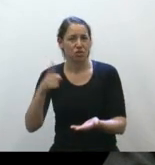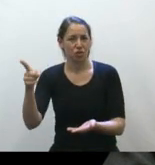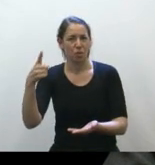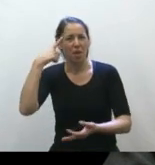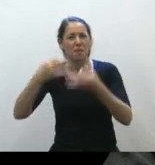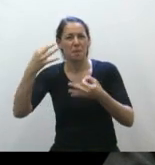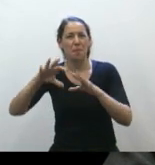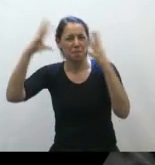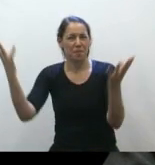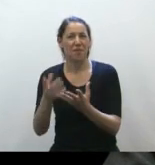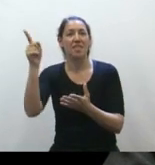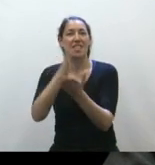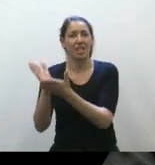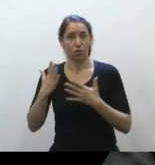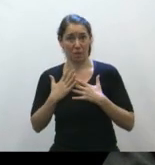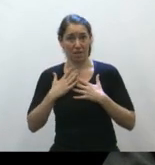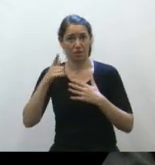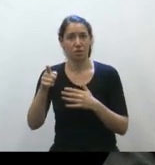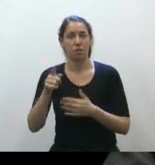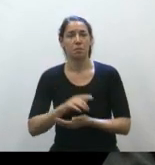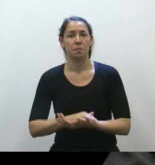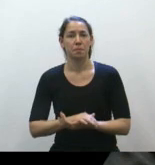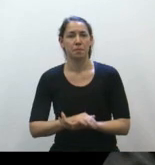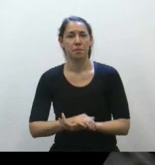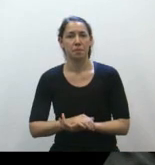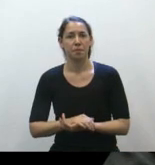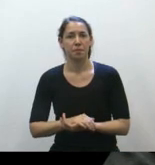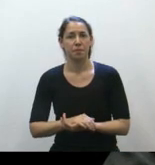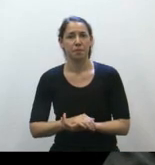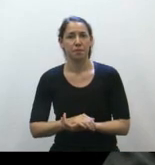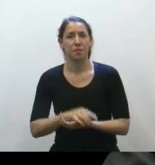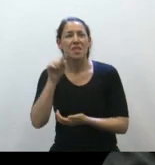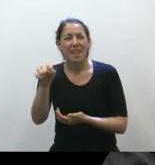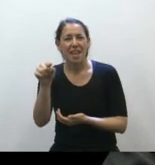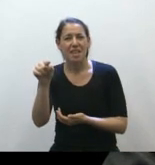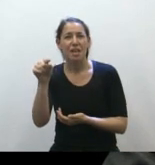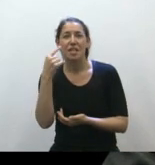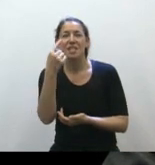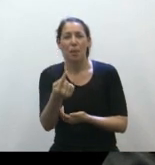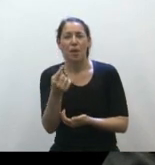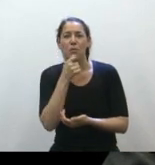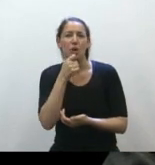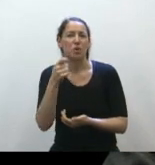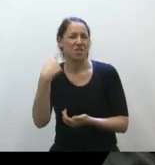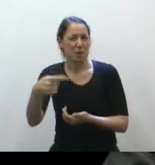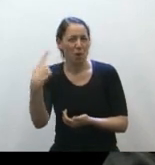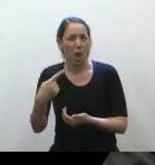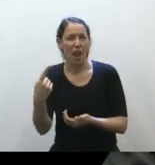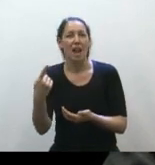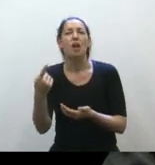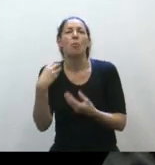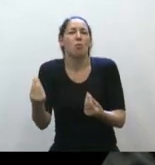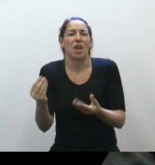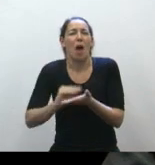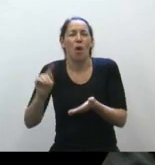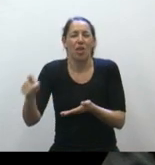Interamericana de Derechos Humanos que se llama Artavia. Y se lee un pedacito de Artavia, como siempre estas cosas, los abogados somos especialistas